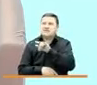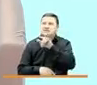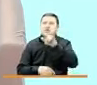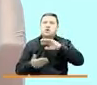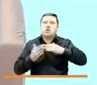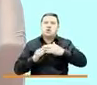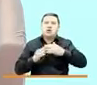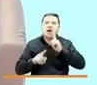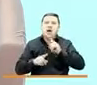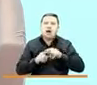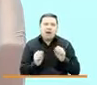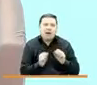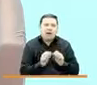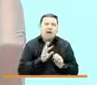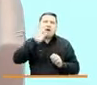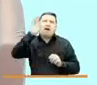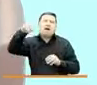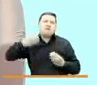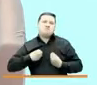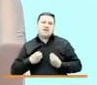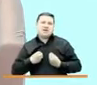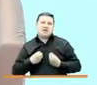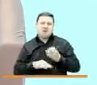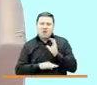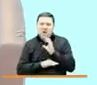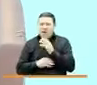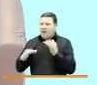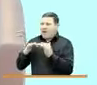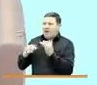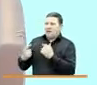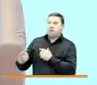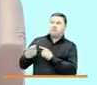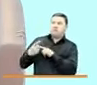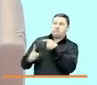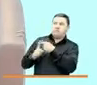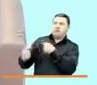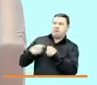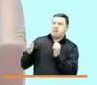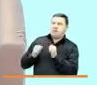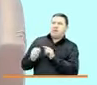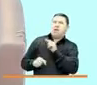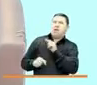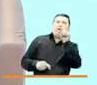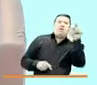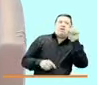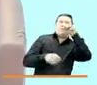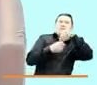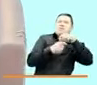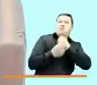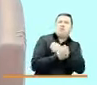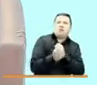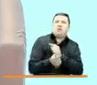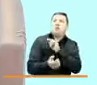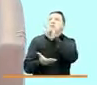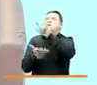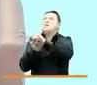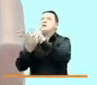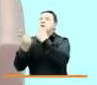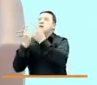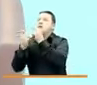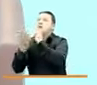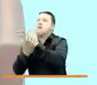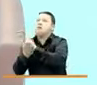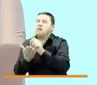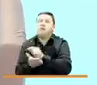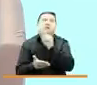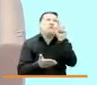exiliados o de gente que se fue del país por amenazas o por hechos de violencia. Es imposible que el centro pueda estar en